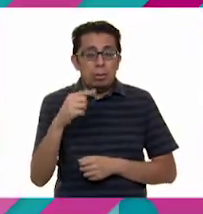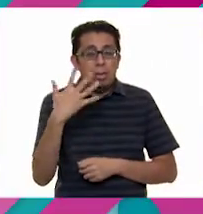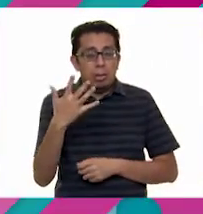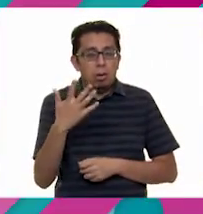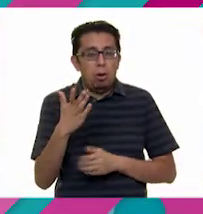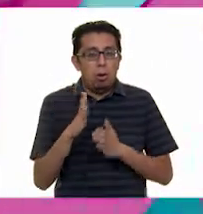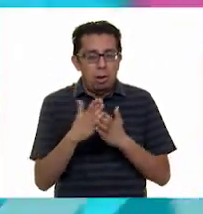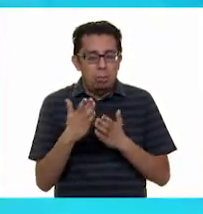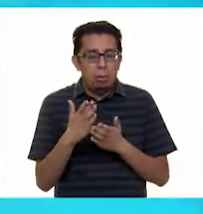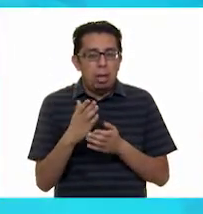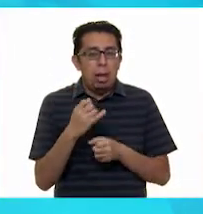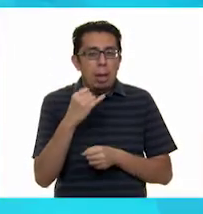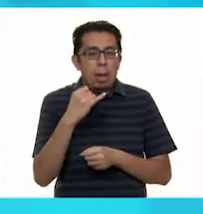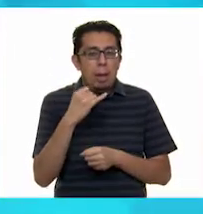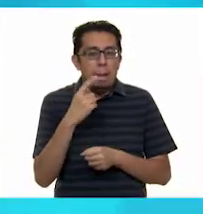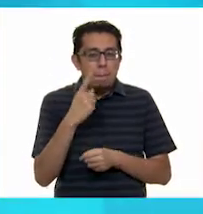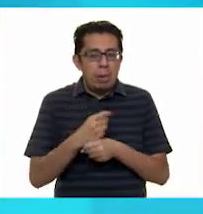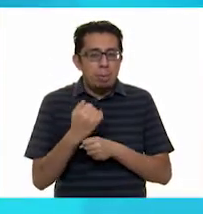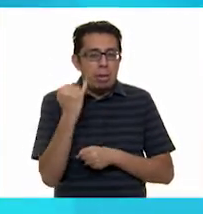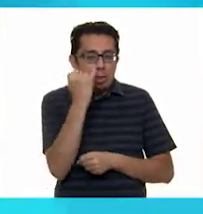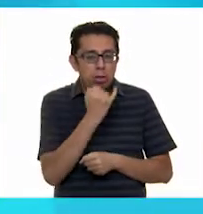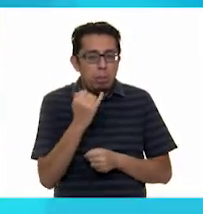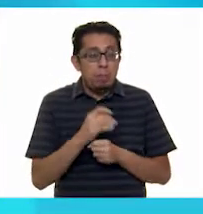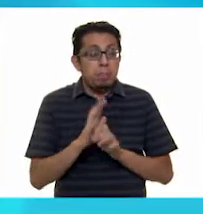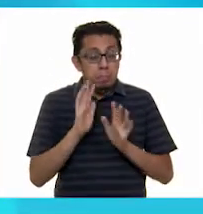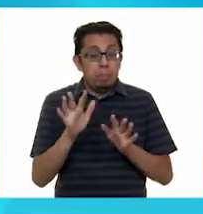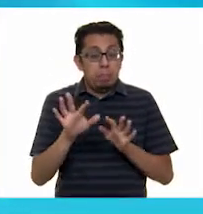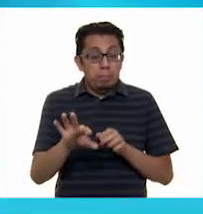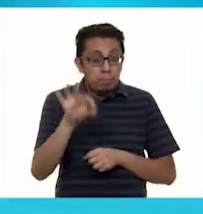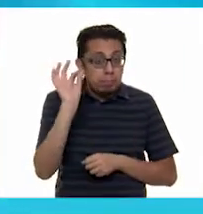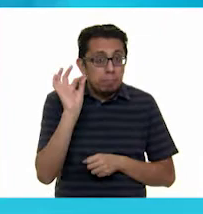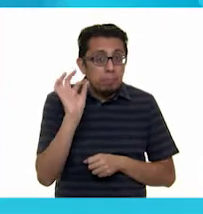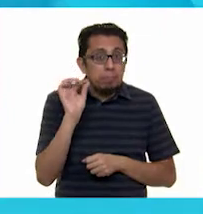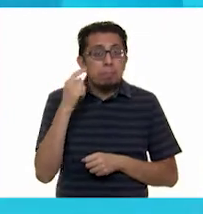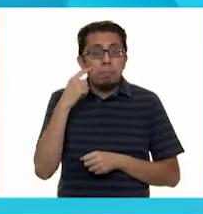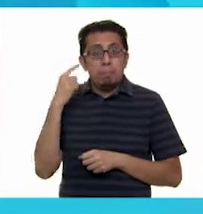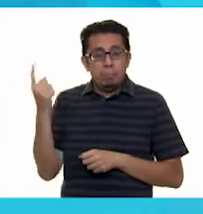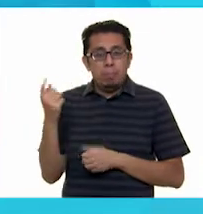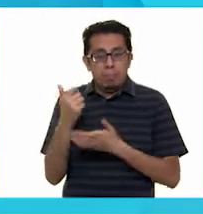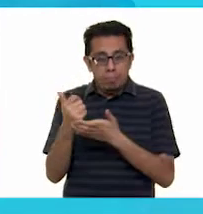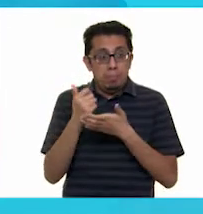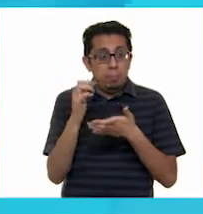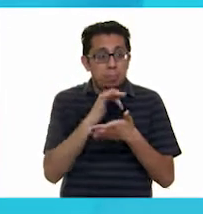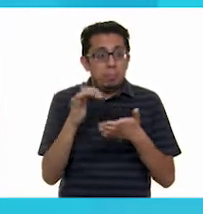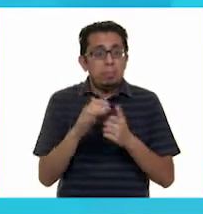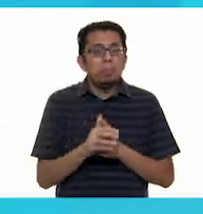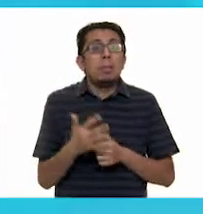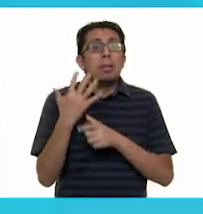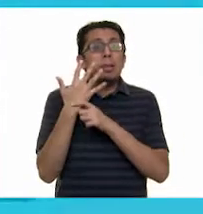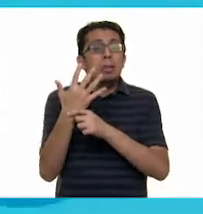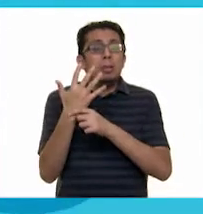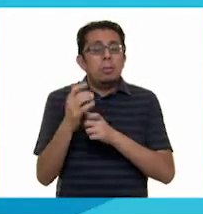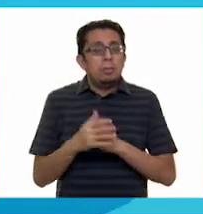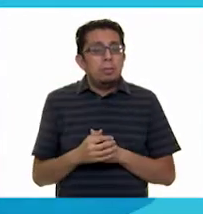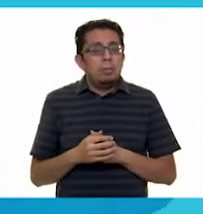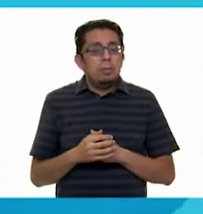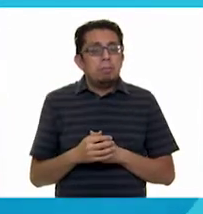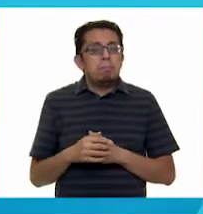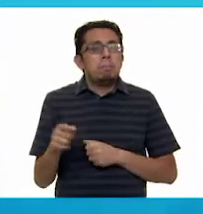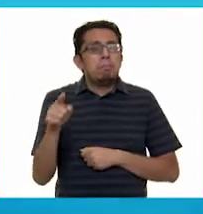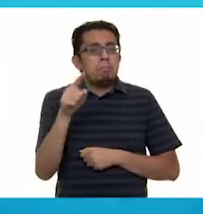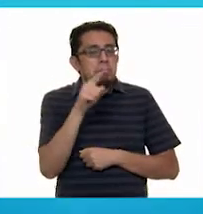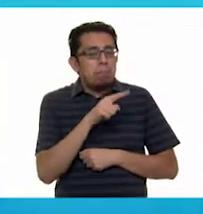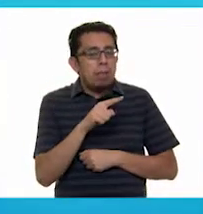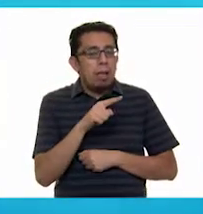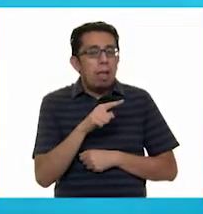materna. Vamos a verlo. ¿Ya lo tienen? Sí. Ahí está. ¿Me ayudas a leerlo, Alexia? Dice... Elijan una